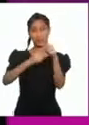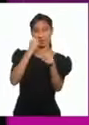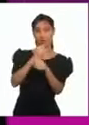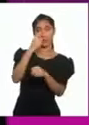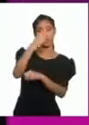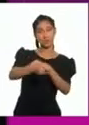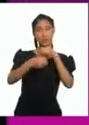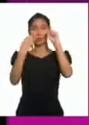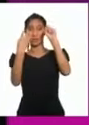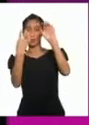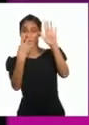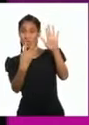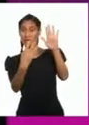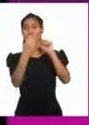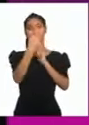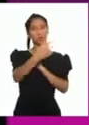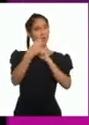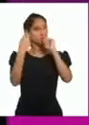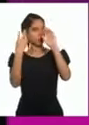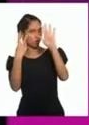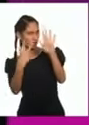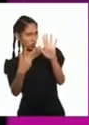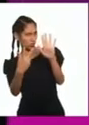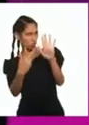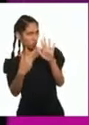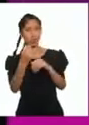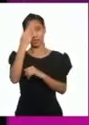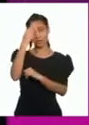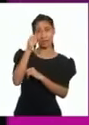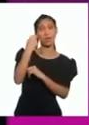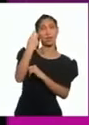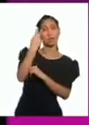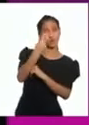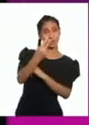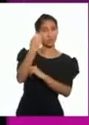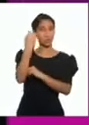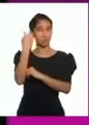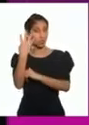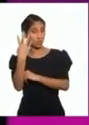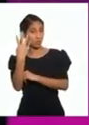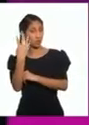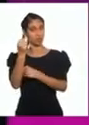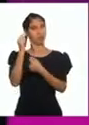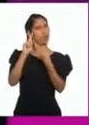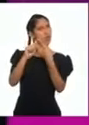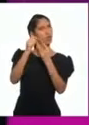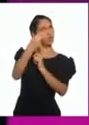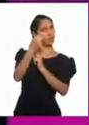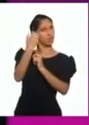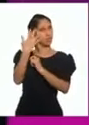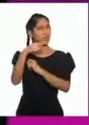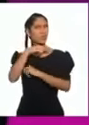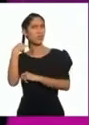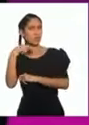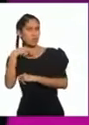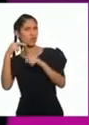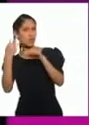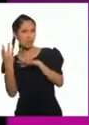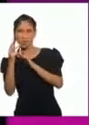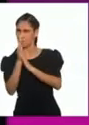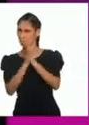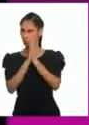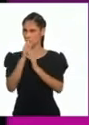1938, el 24 al 25 de noviembre. Desde ahí ahorita yo marco